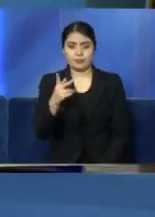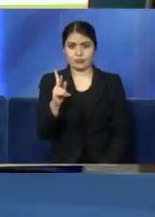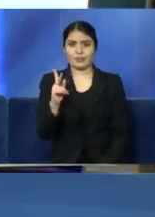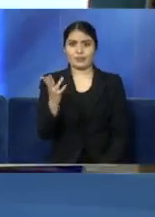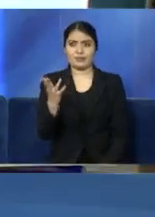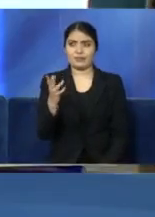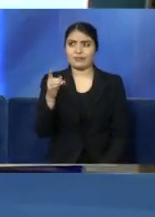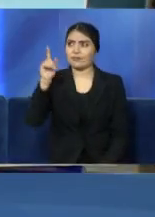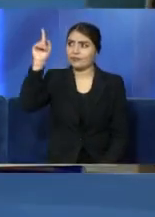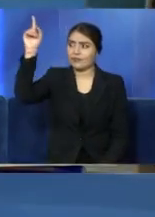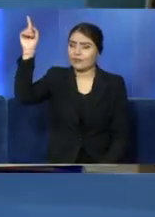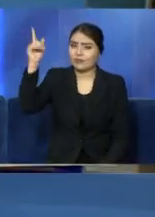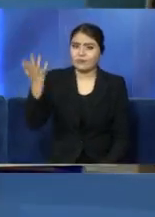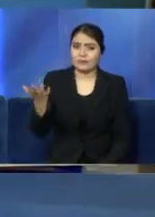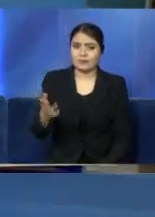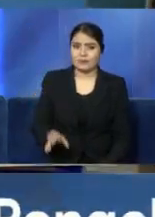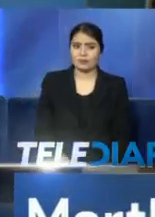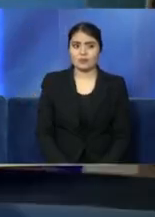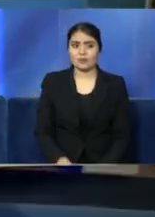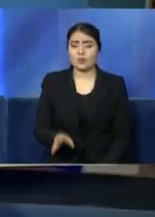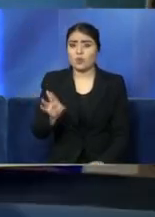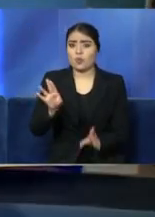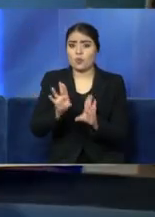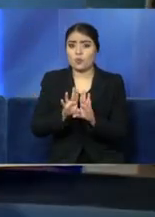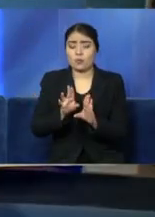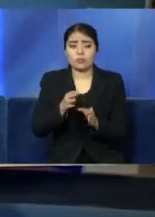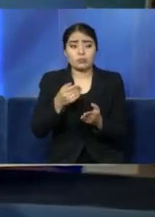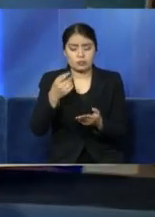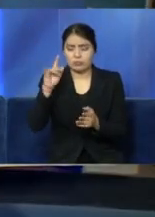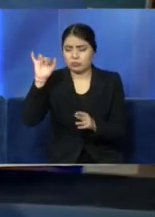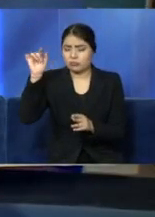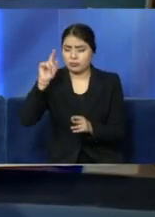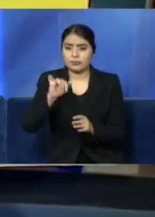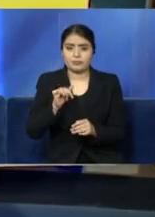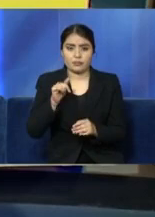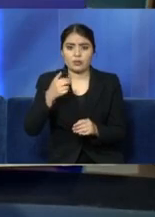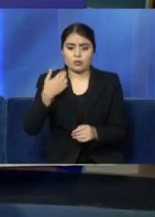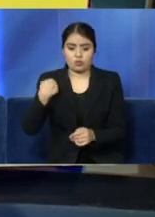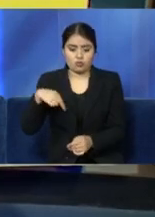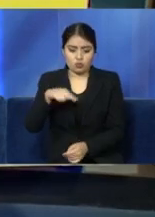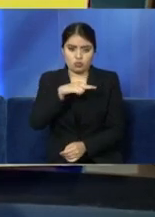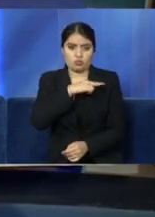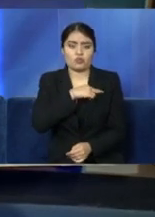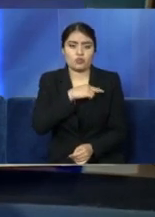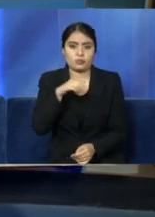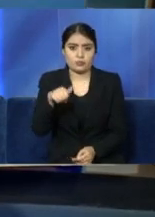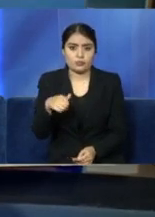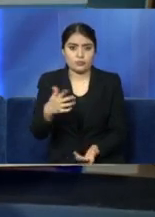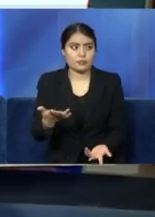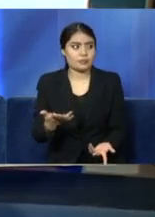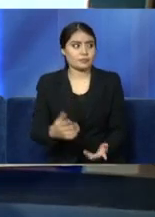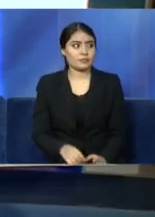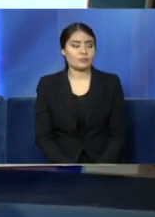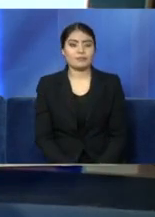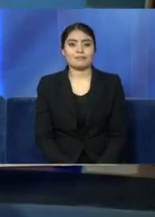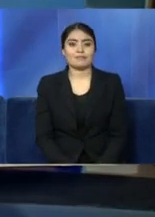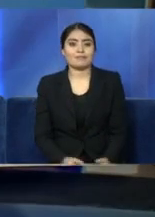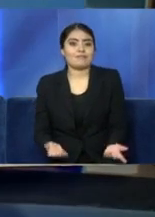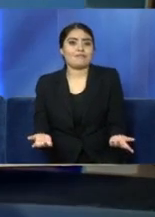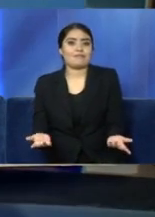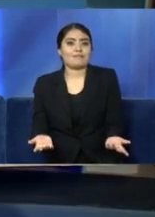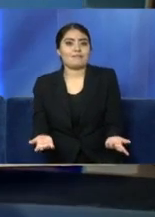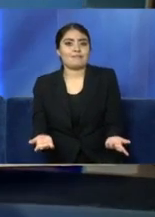postura perfecta institucional que manejan ustedes, pero ¿cómo le hacemos nosotros los de a pie con